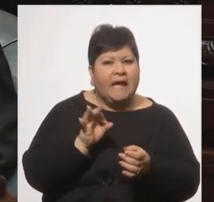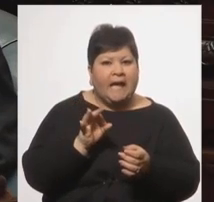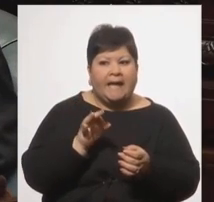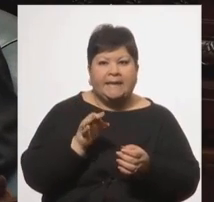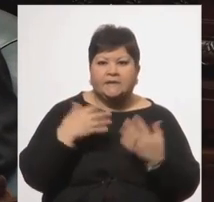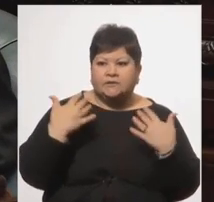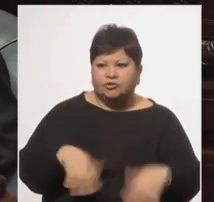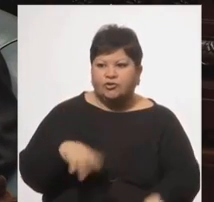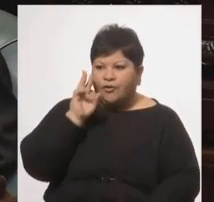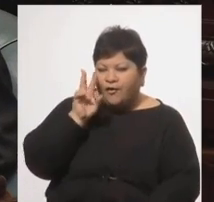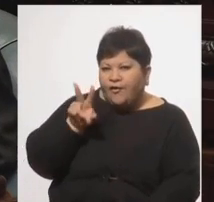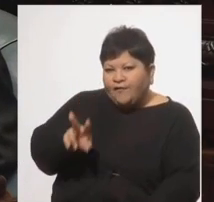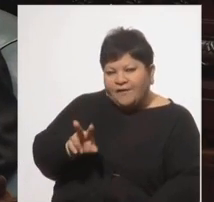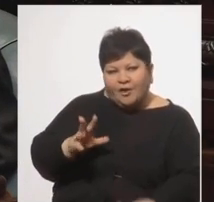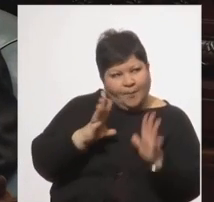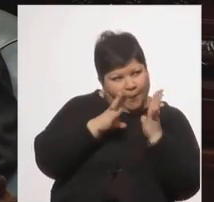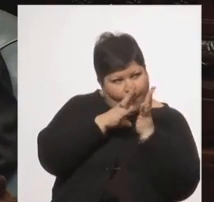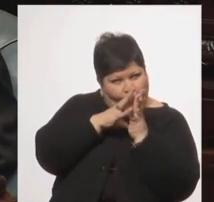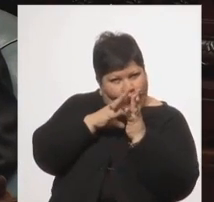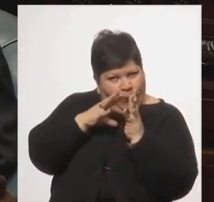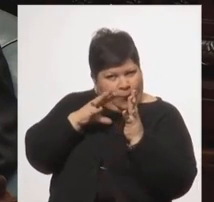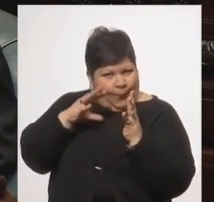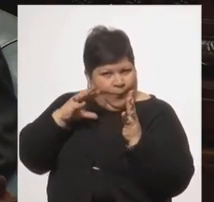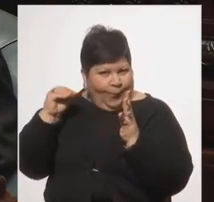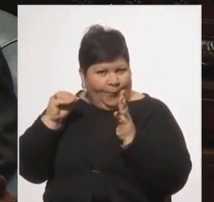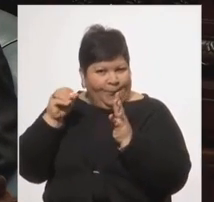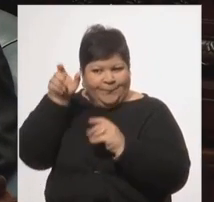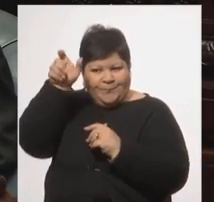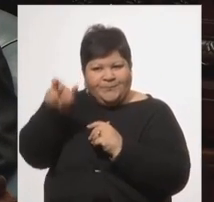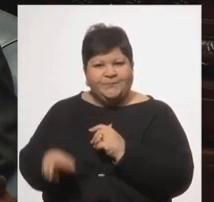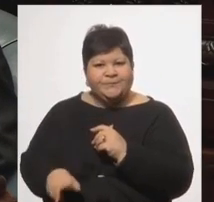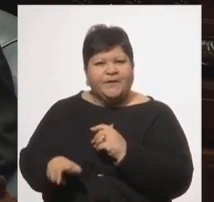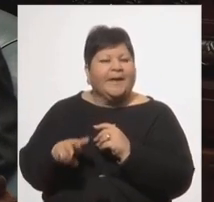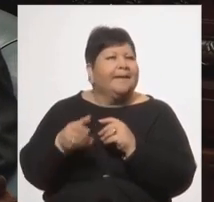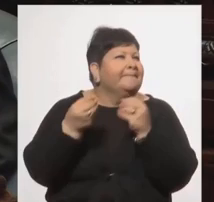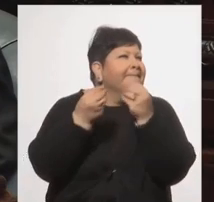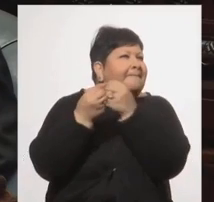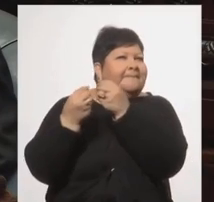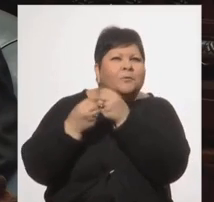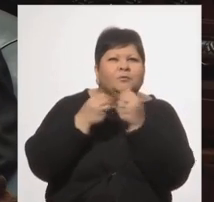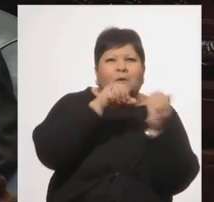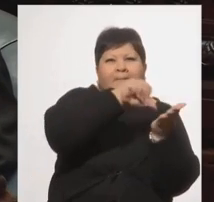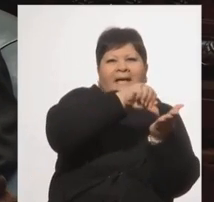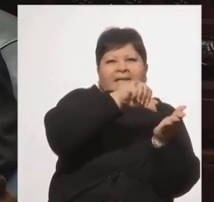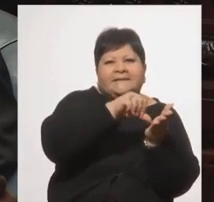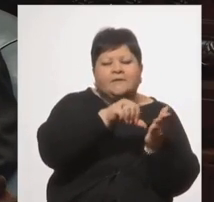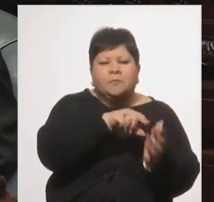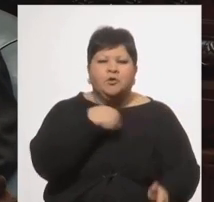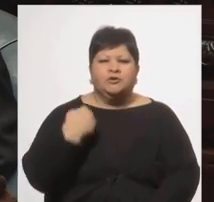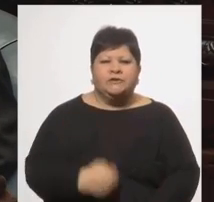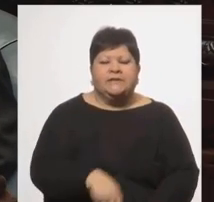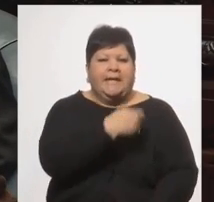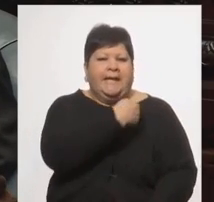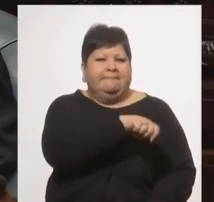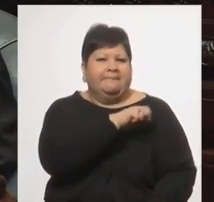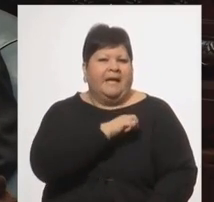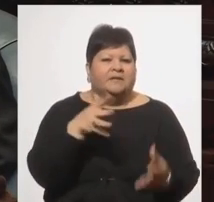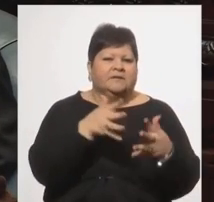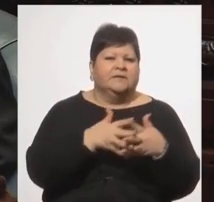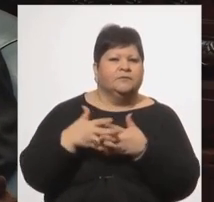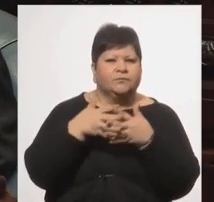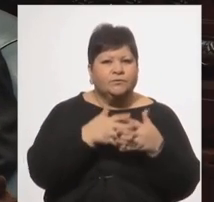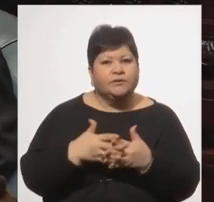del magnetismo de su figura en lugares tan distantes como China España o Estados Unidos.